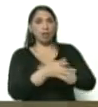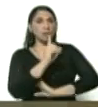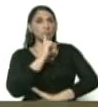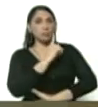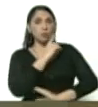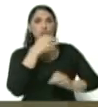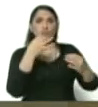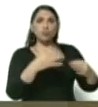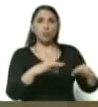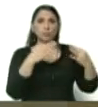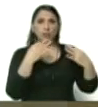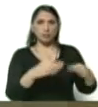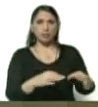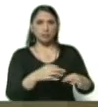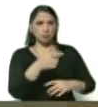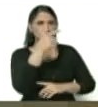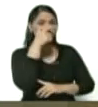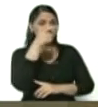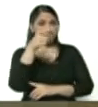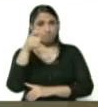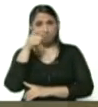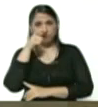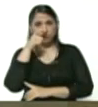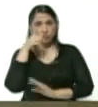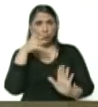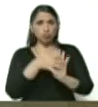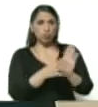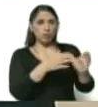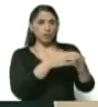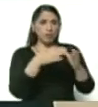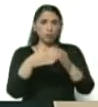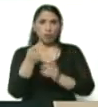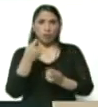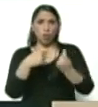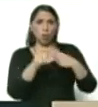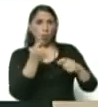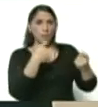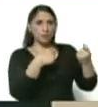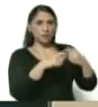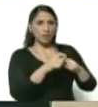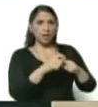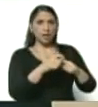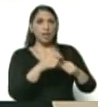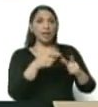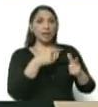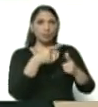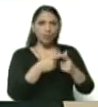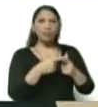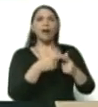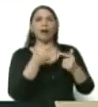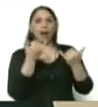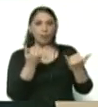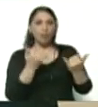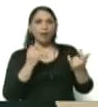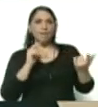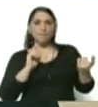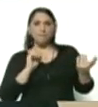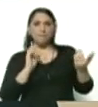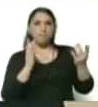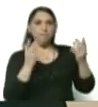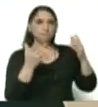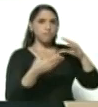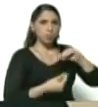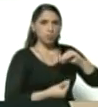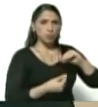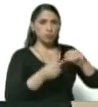normalización relativa, vigilada de los sectores comerciales y que gradualmente vayan incorporándose en la